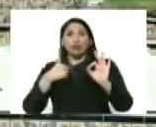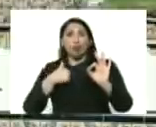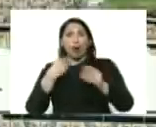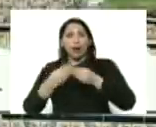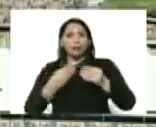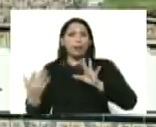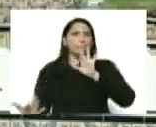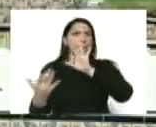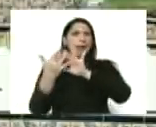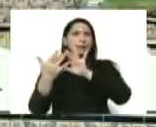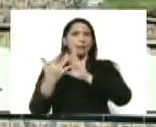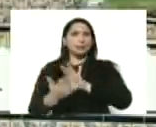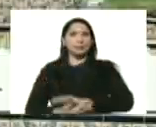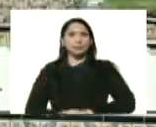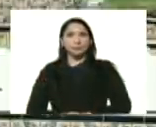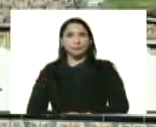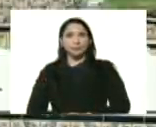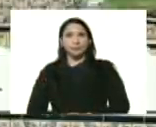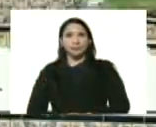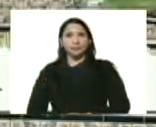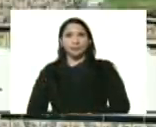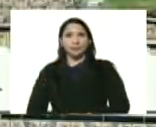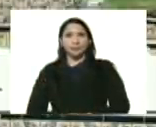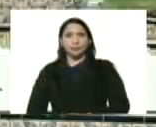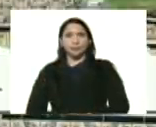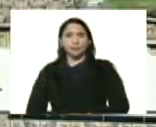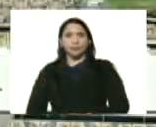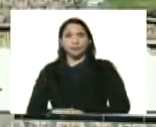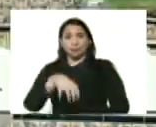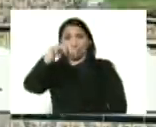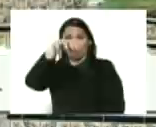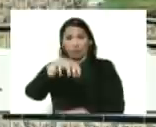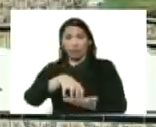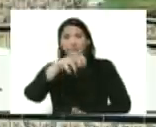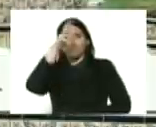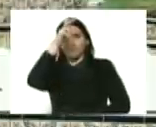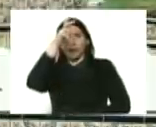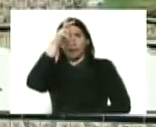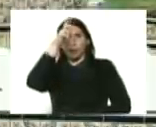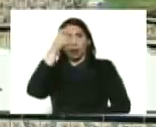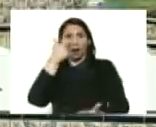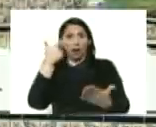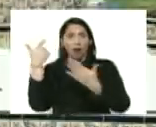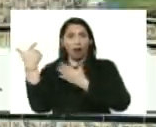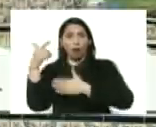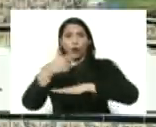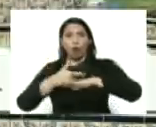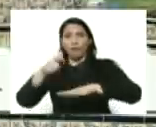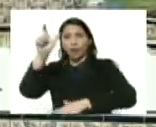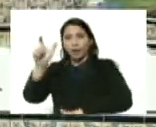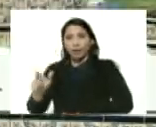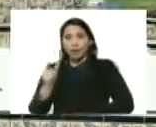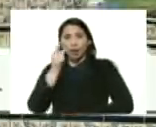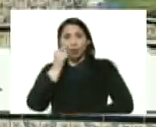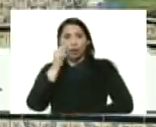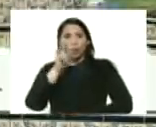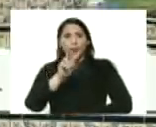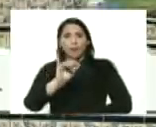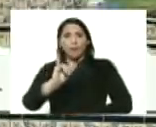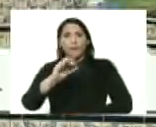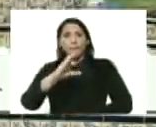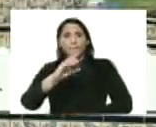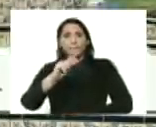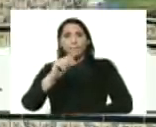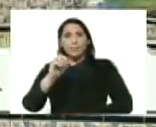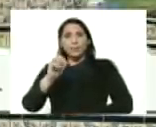directamente a el estado falcón, allá está Víctor Clar, este